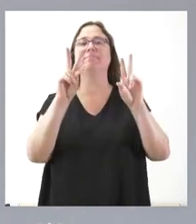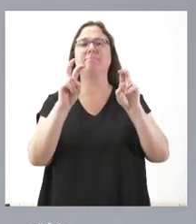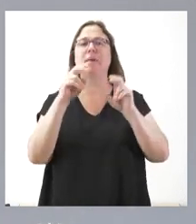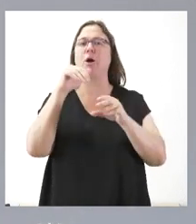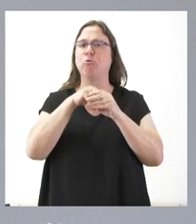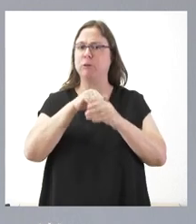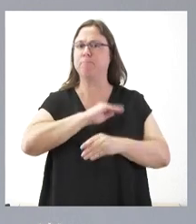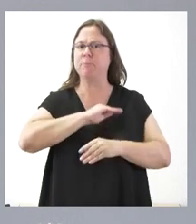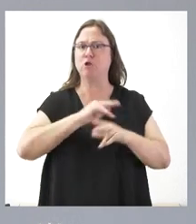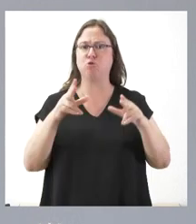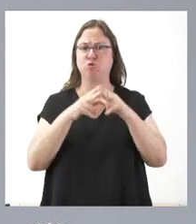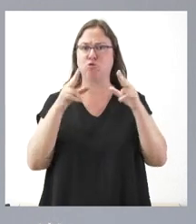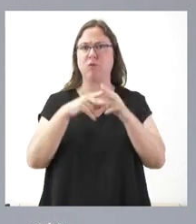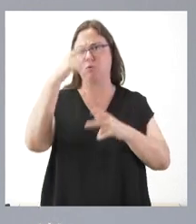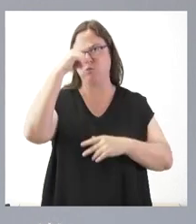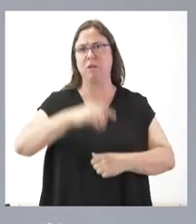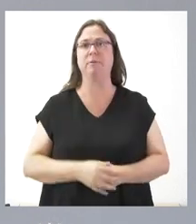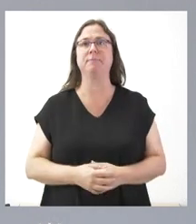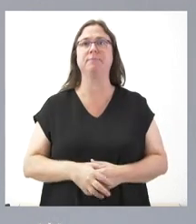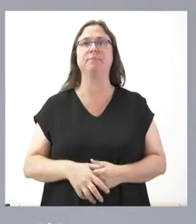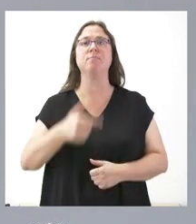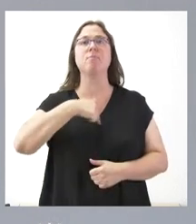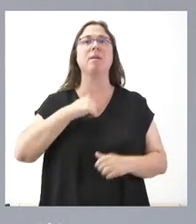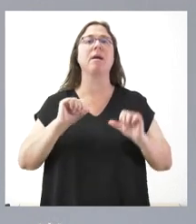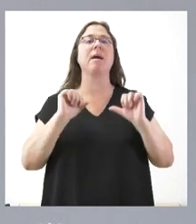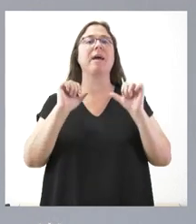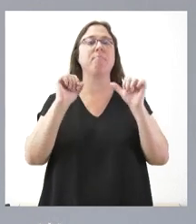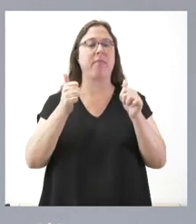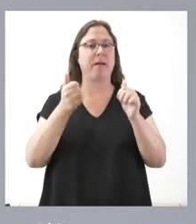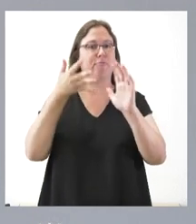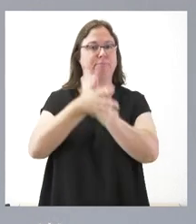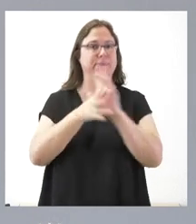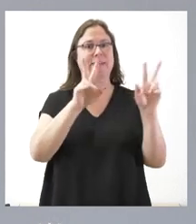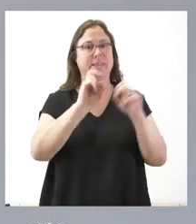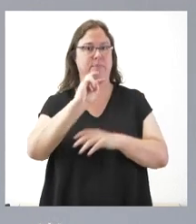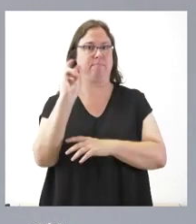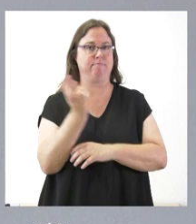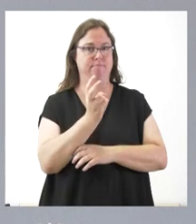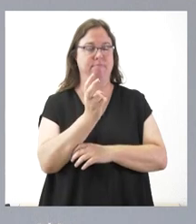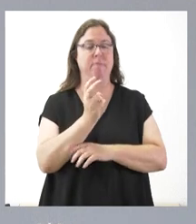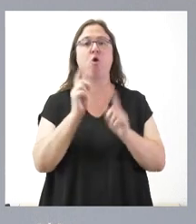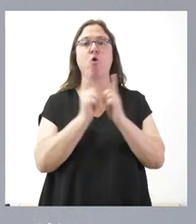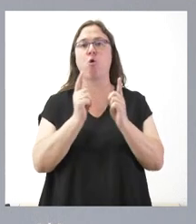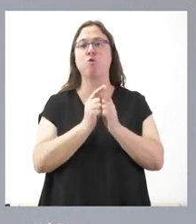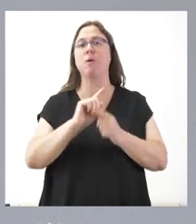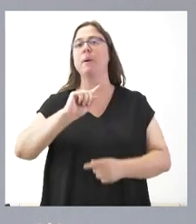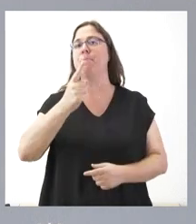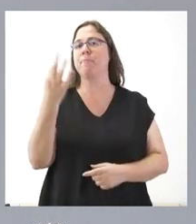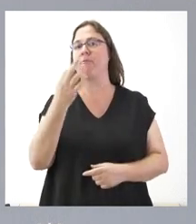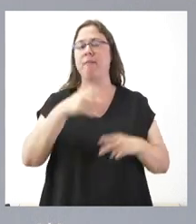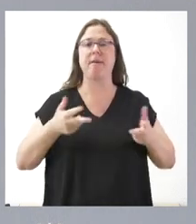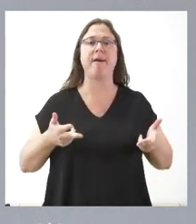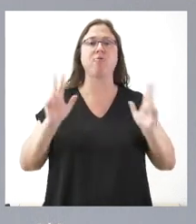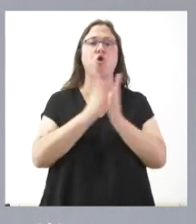y valiados, como ustedes apreciarán. Yo comienzo comentando el resto de los asuntos de forma breve. En primer lugar, se autoriza el